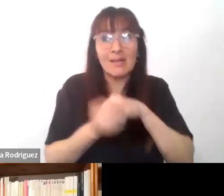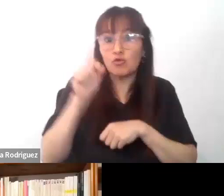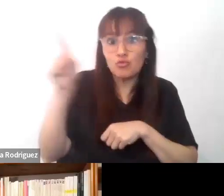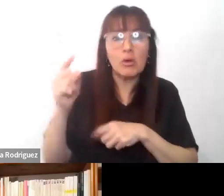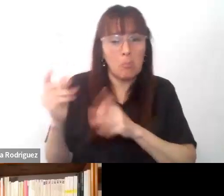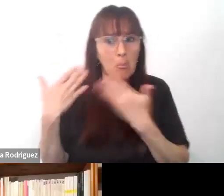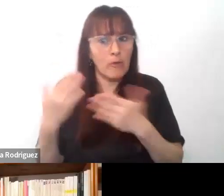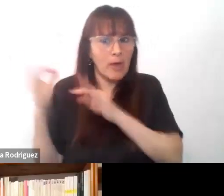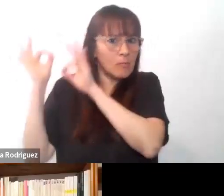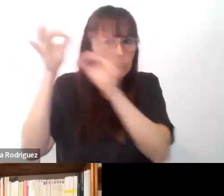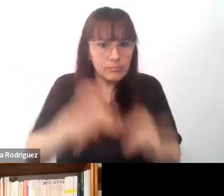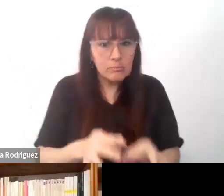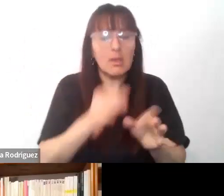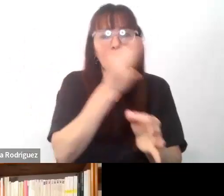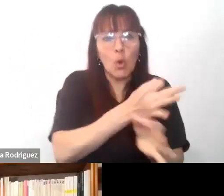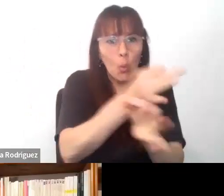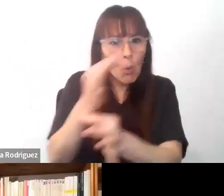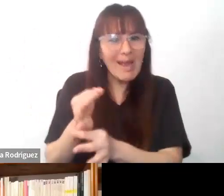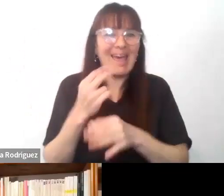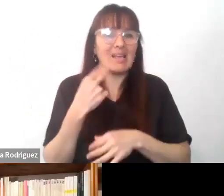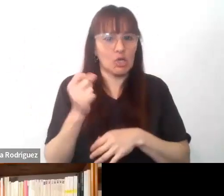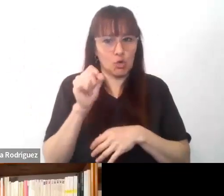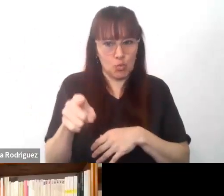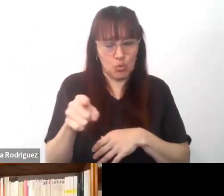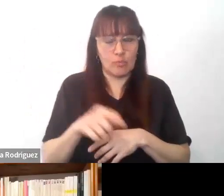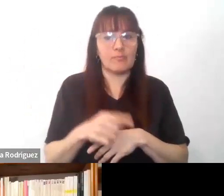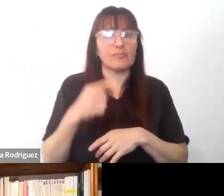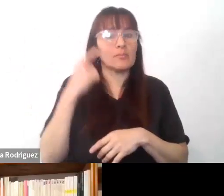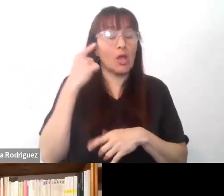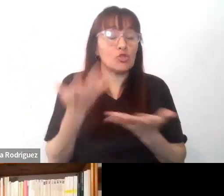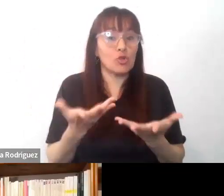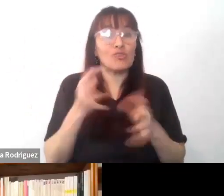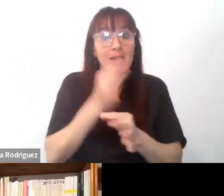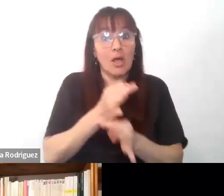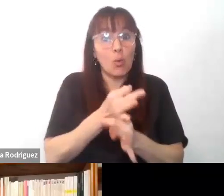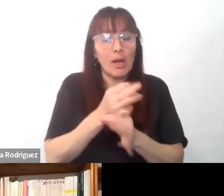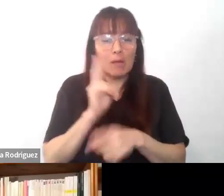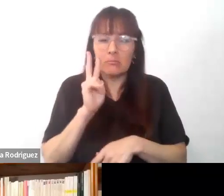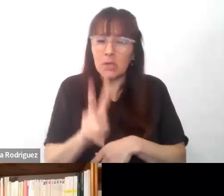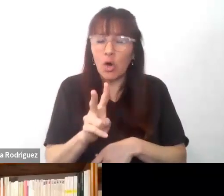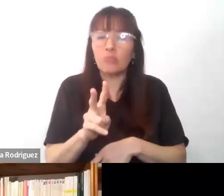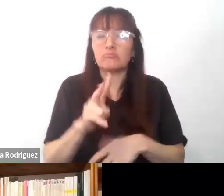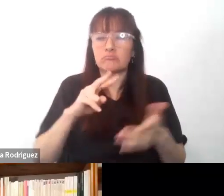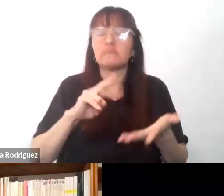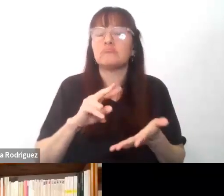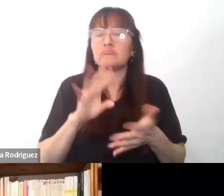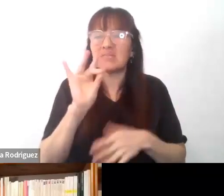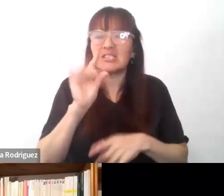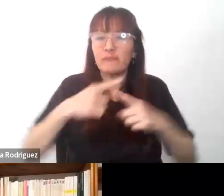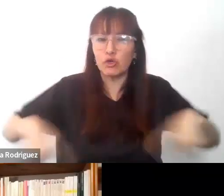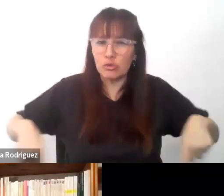escolarización de sus hijos. Entonces, la escuela encontró algunas dificultades para